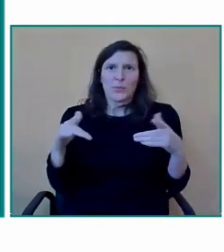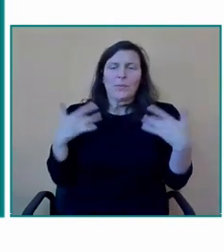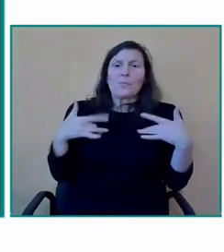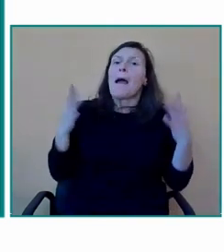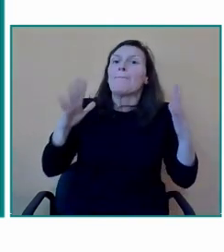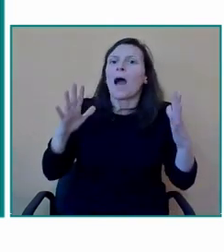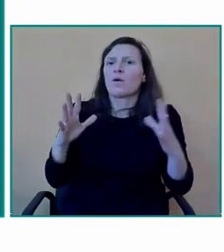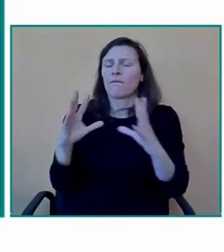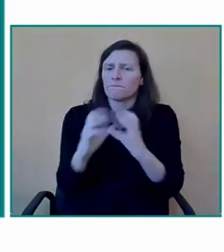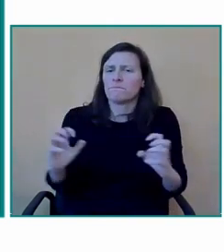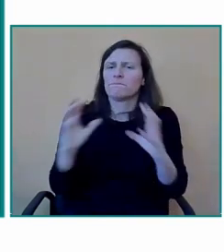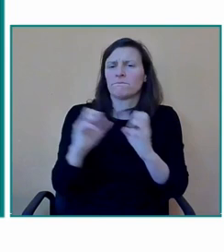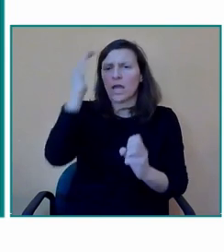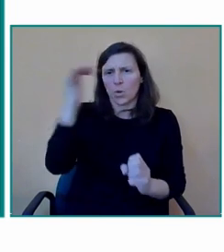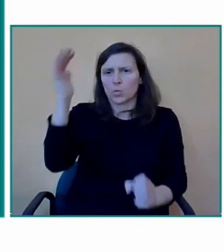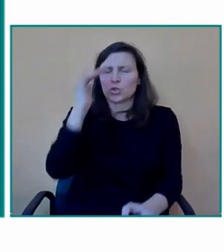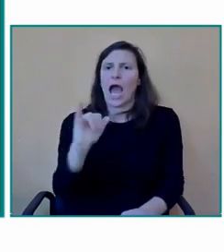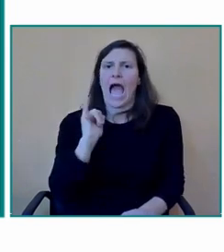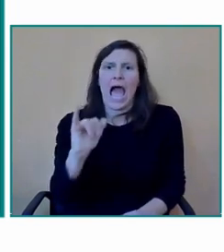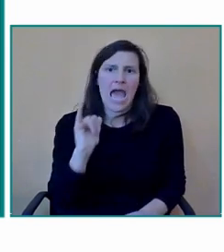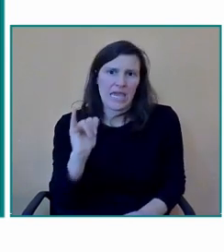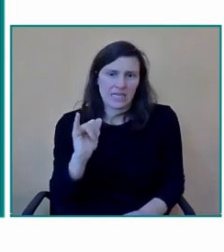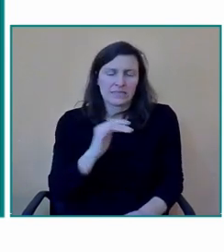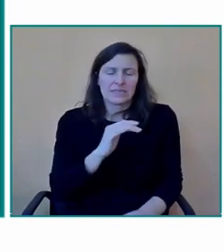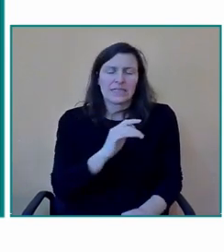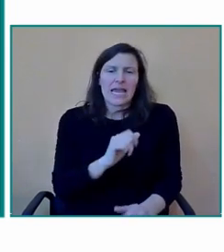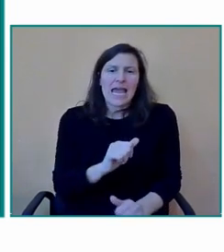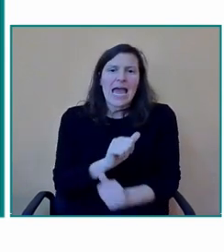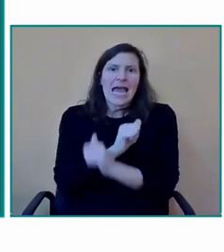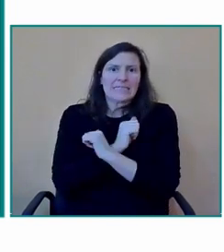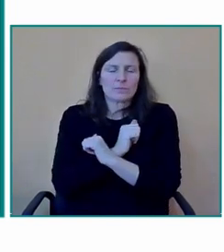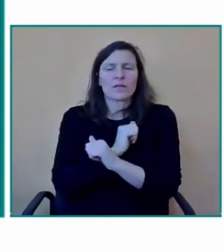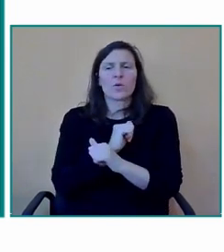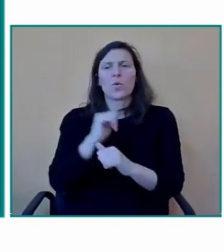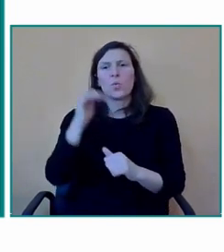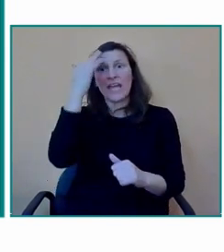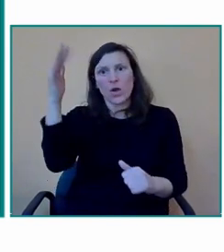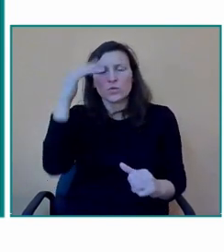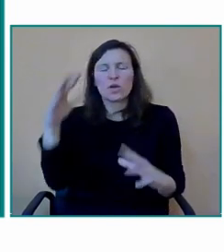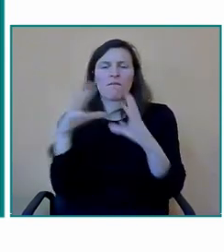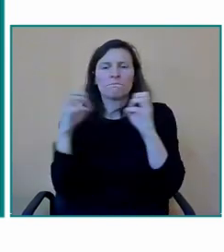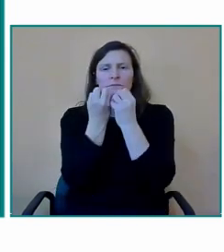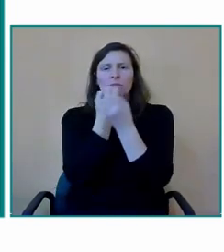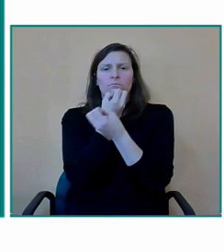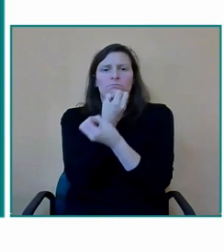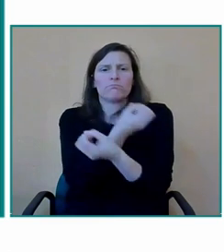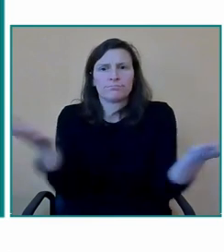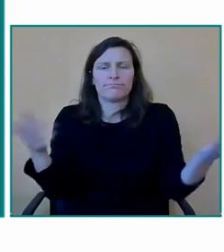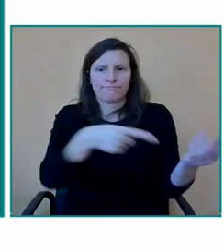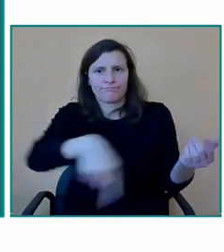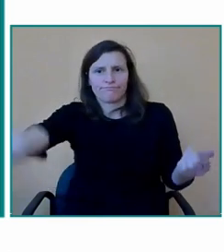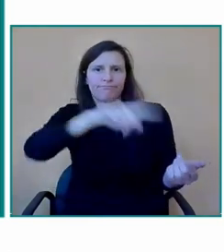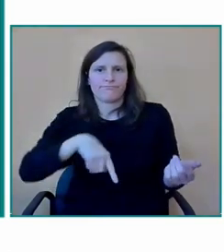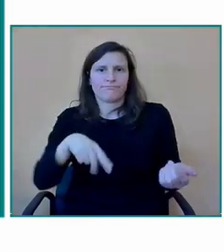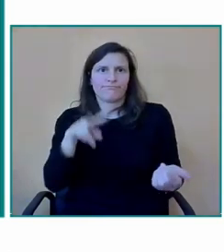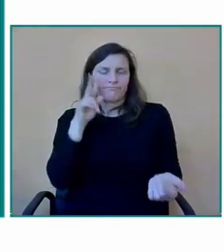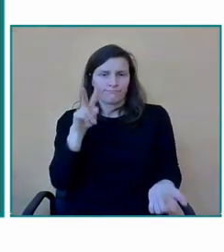Mercedes y a cada una de las personas que en definitiva forman parte de nuestro centro educativo y que ponen toda la piel